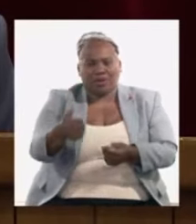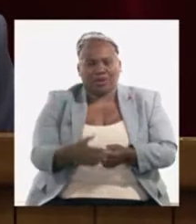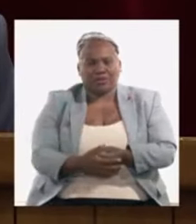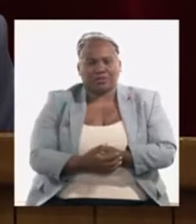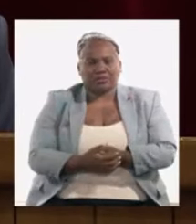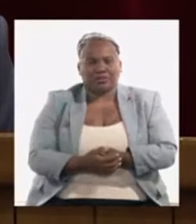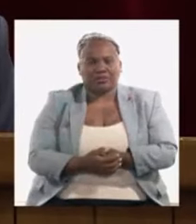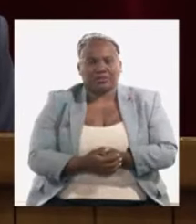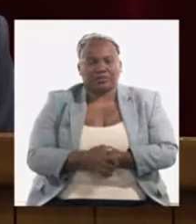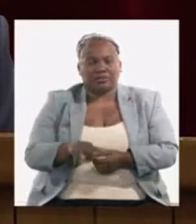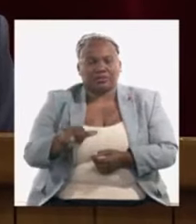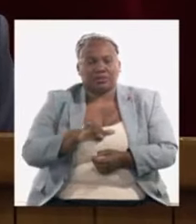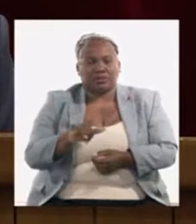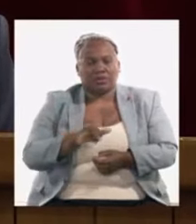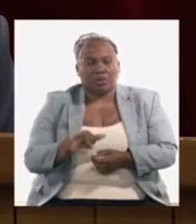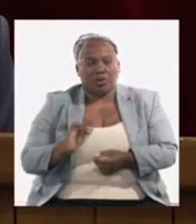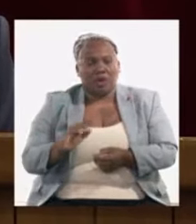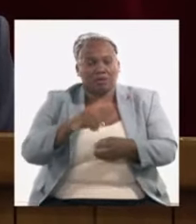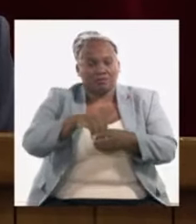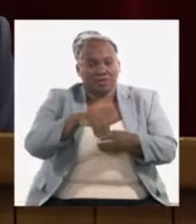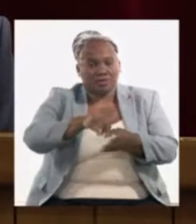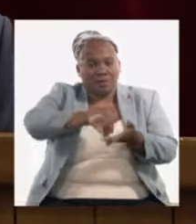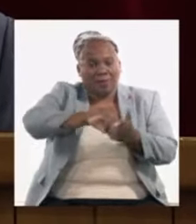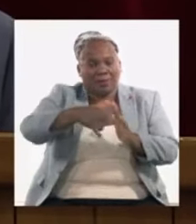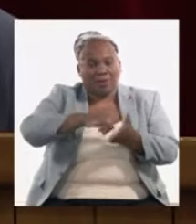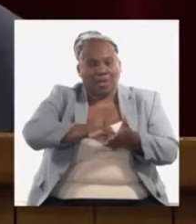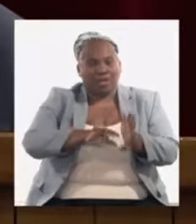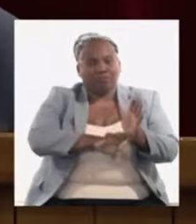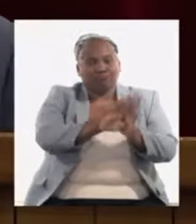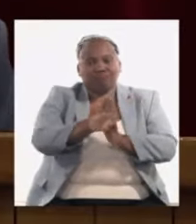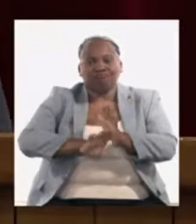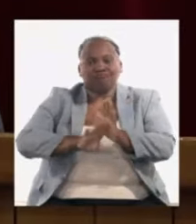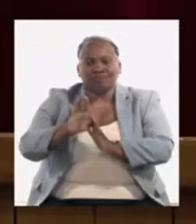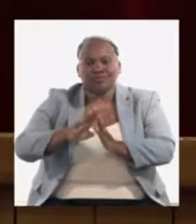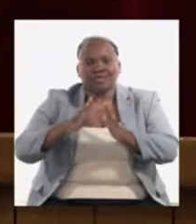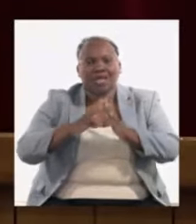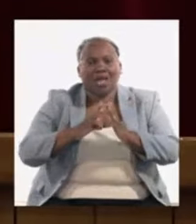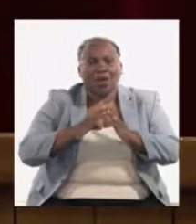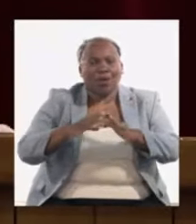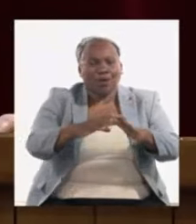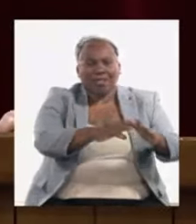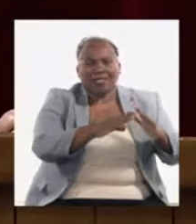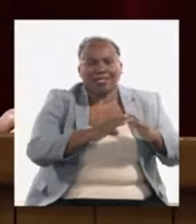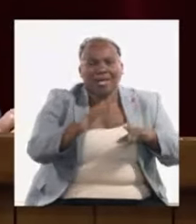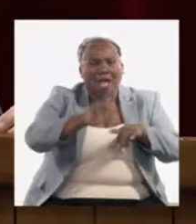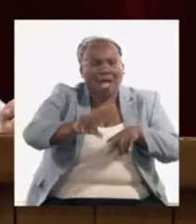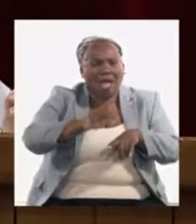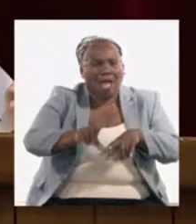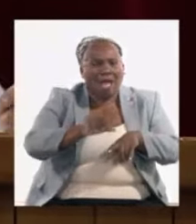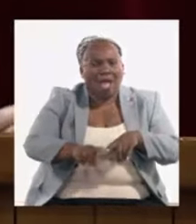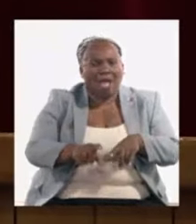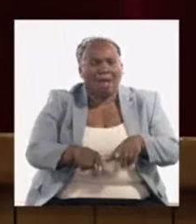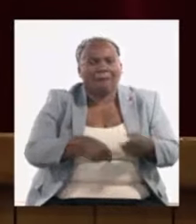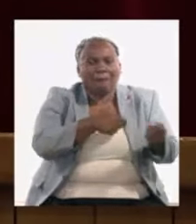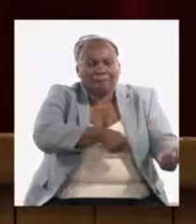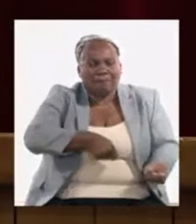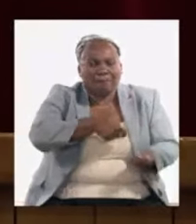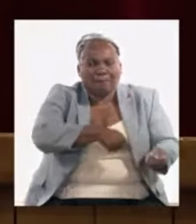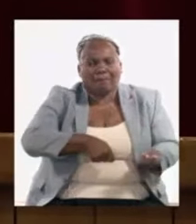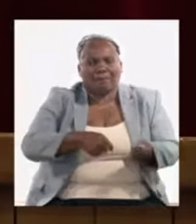el incentivo a las inversiones y proyectos de desarrollo local en zonas rurales como parte también de la implementación de la política de la ruralidad